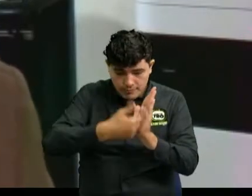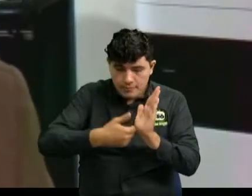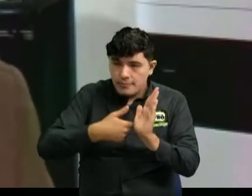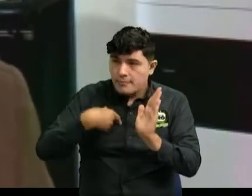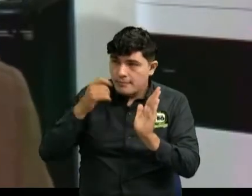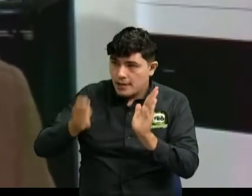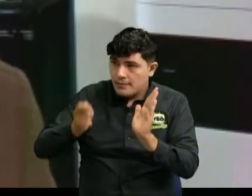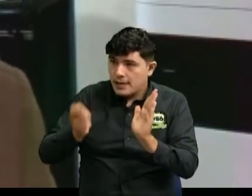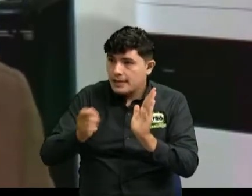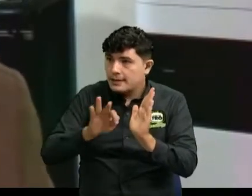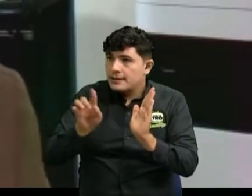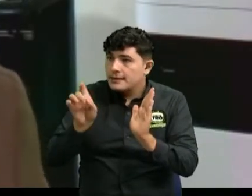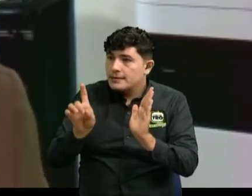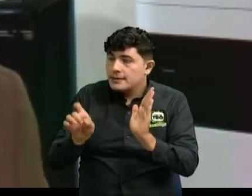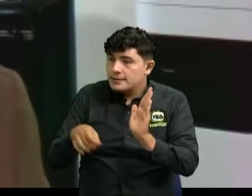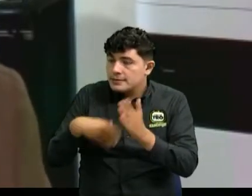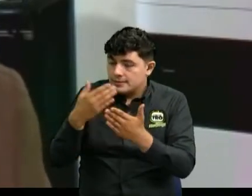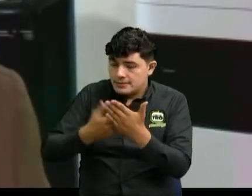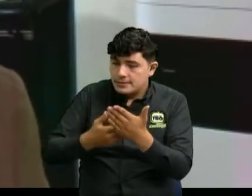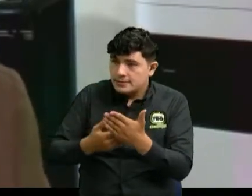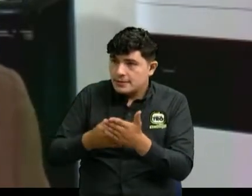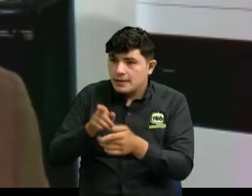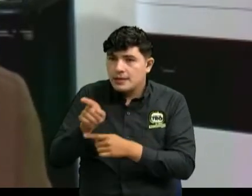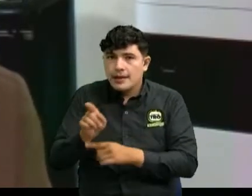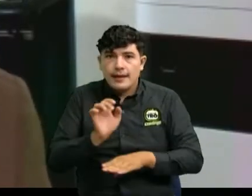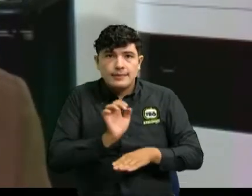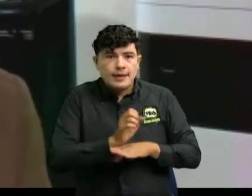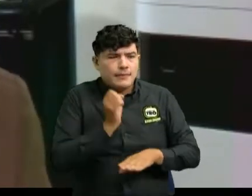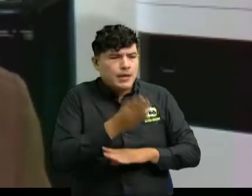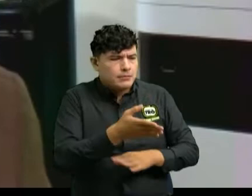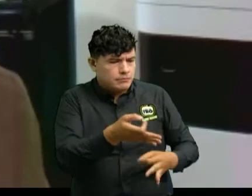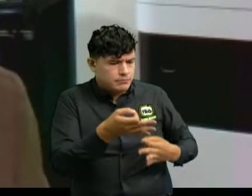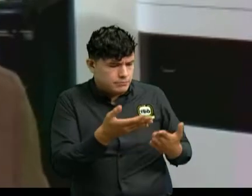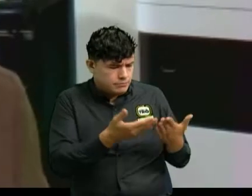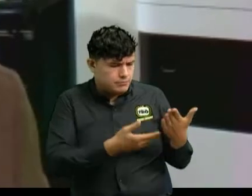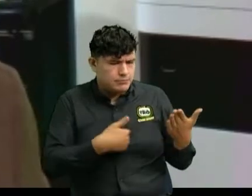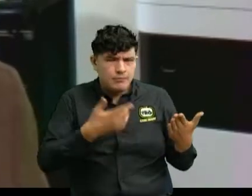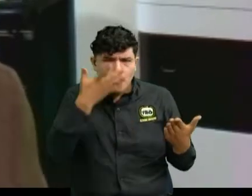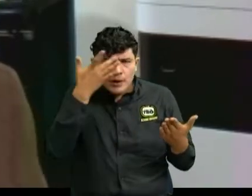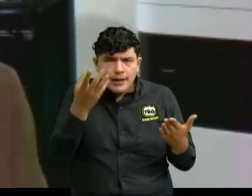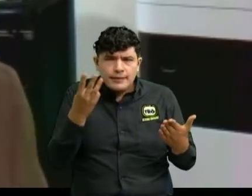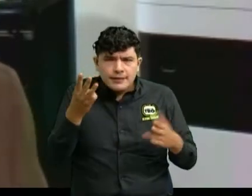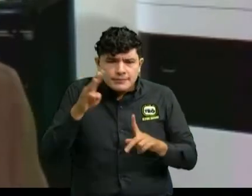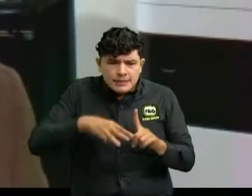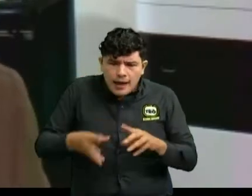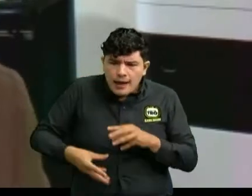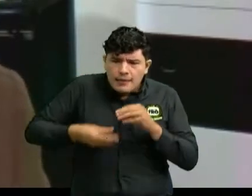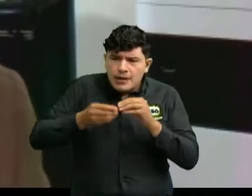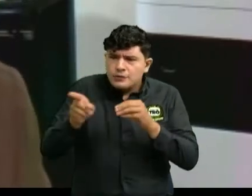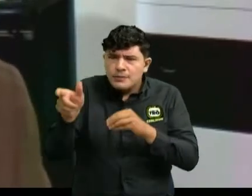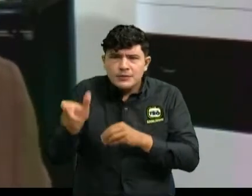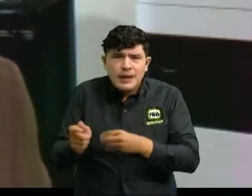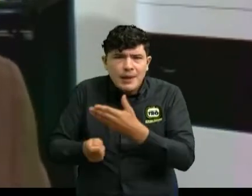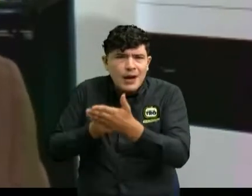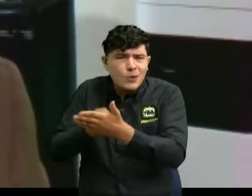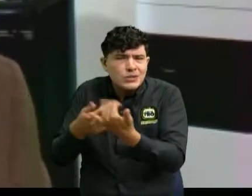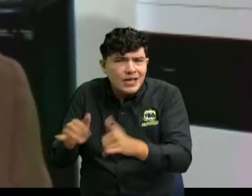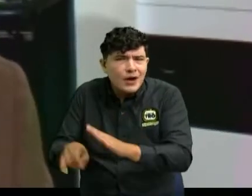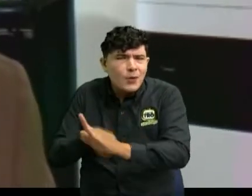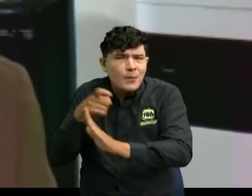cuotas. Y ahí es donde la entidad, o sea, entra a decir, ¿por qué le van a cobrar de más al señor si el señor ya pagó la totalidad del crédito?